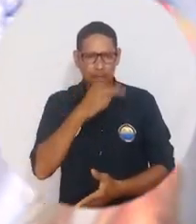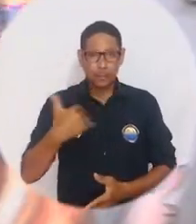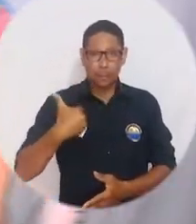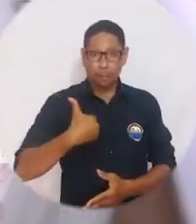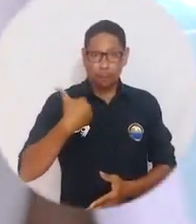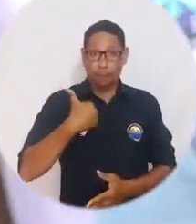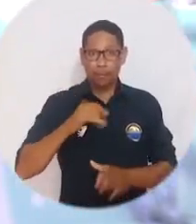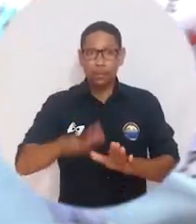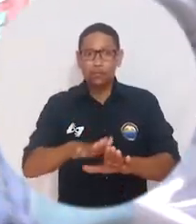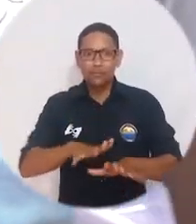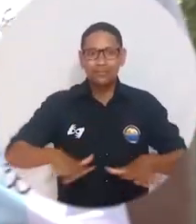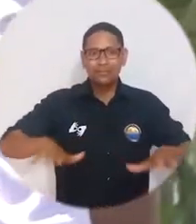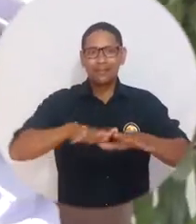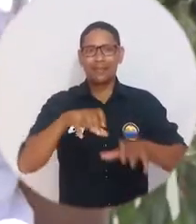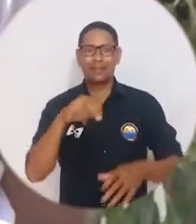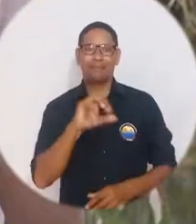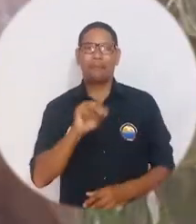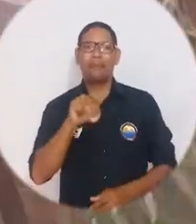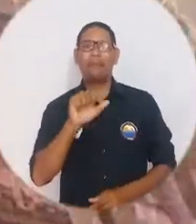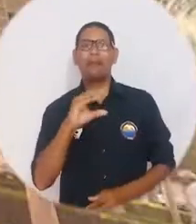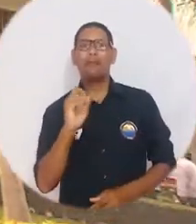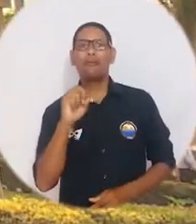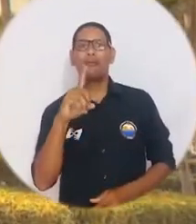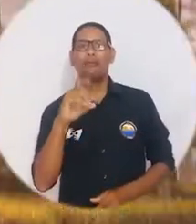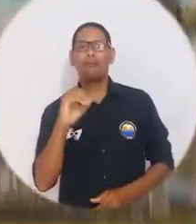niñas y jóvenes del territorio macondiano.